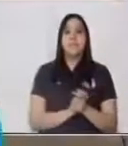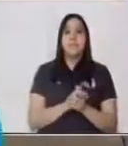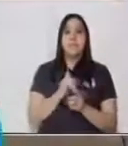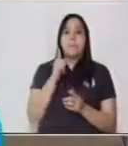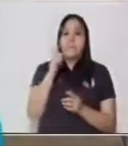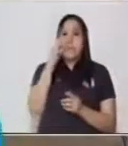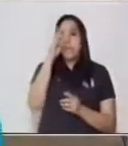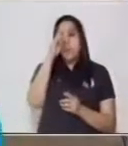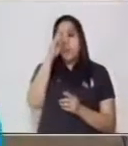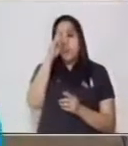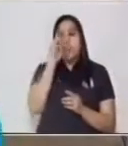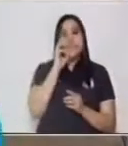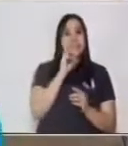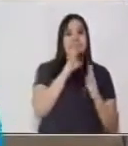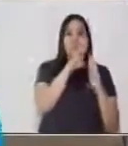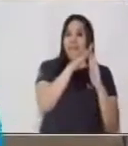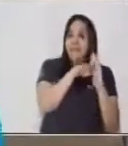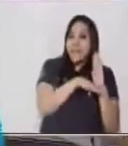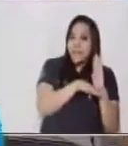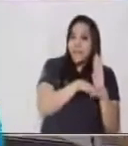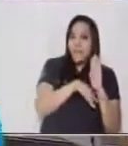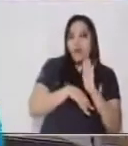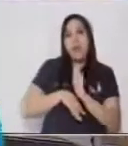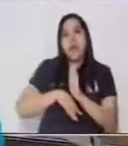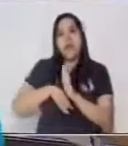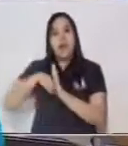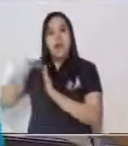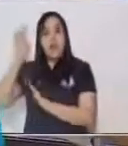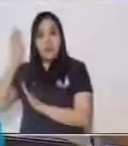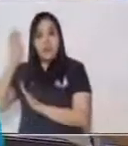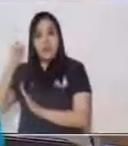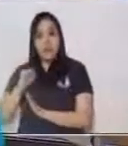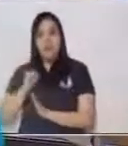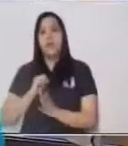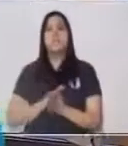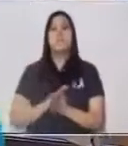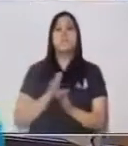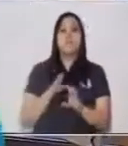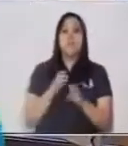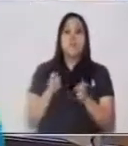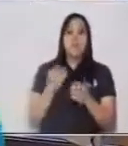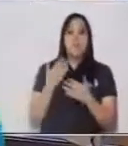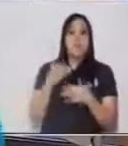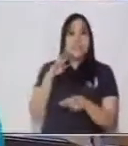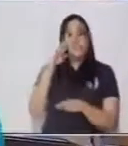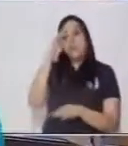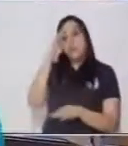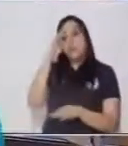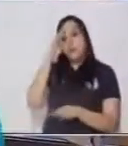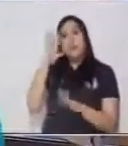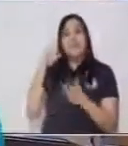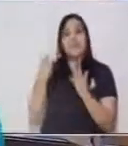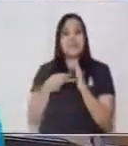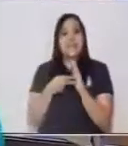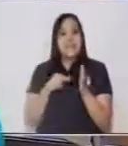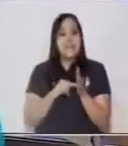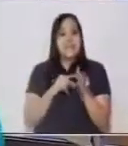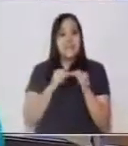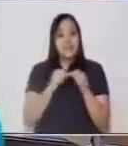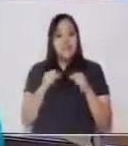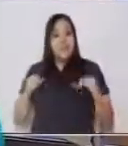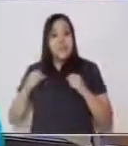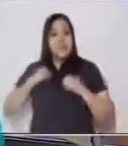importante que lo sepas para que podamos aprender el tema de hoy. Así que, habiendo recordado esto y activado tus